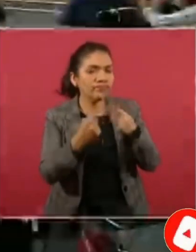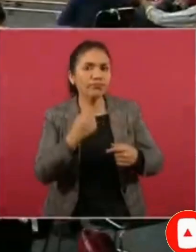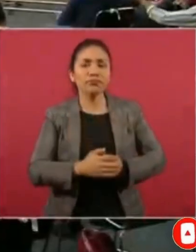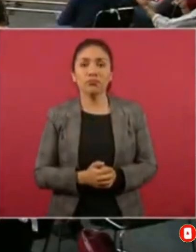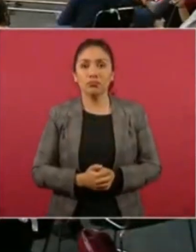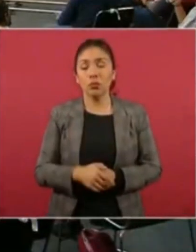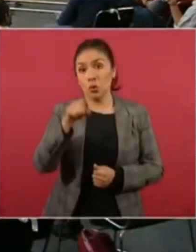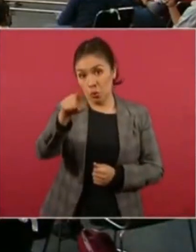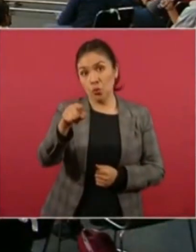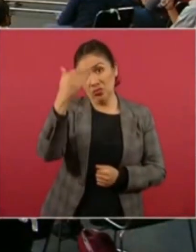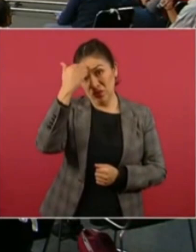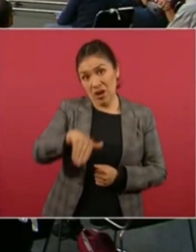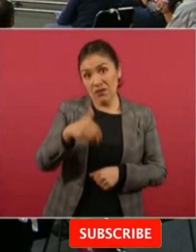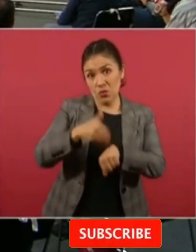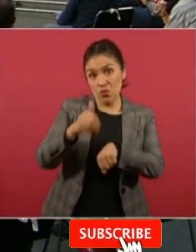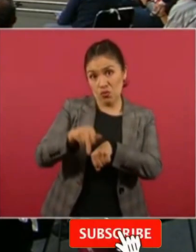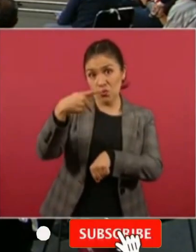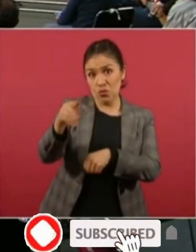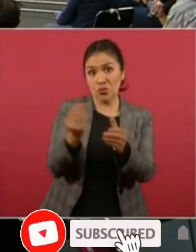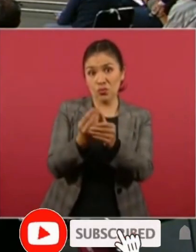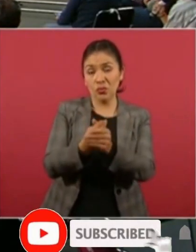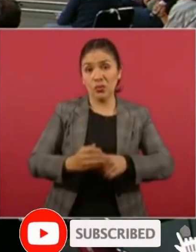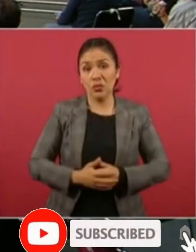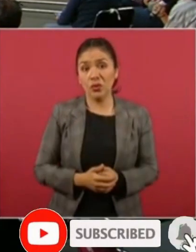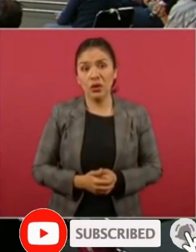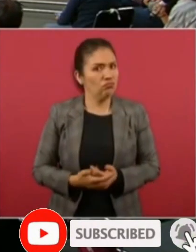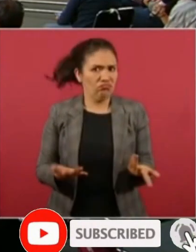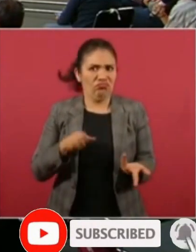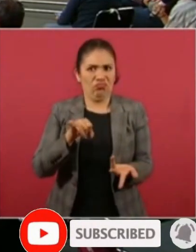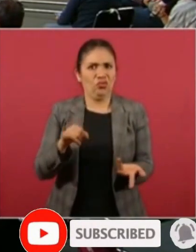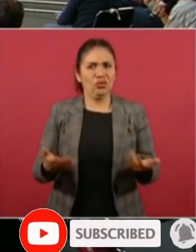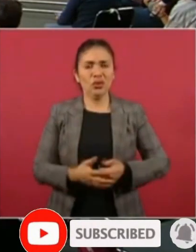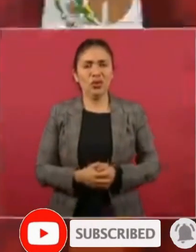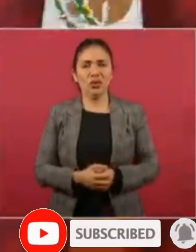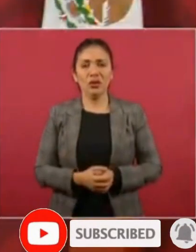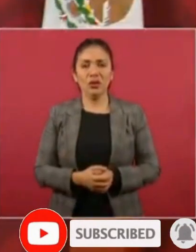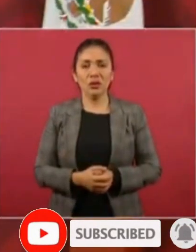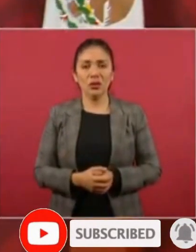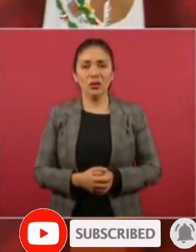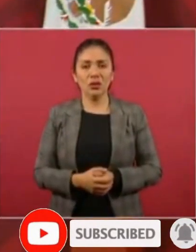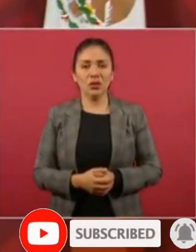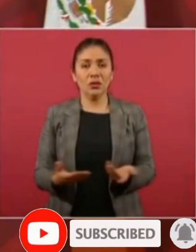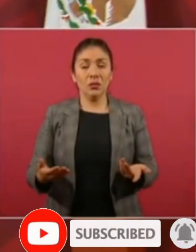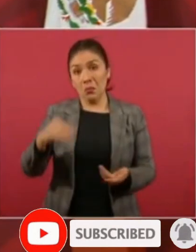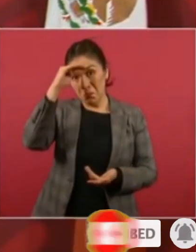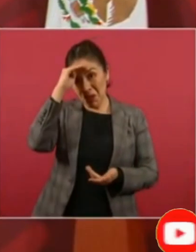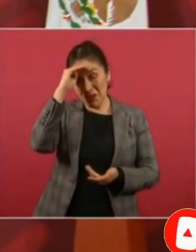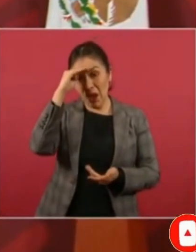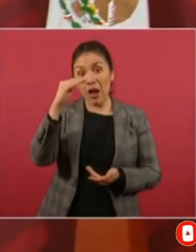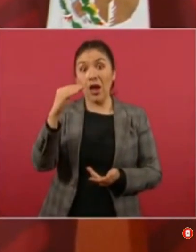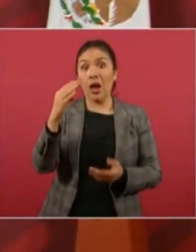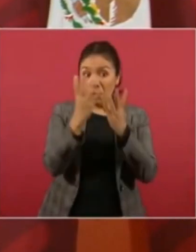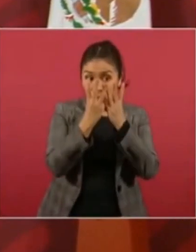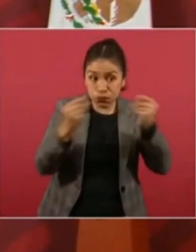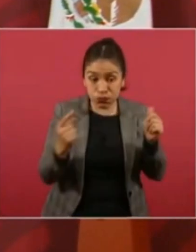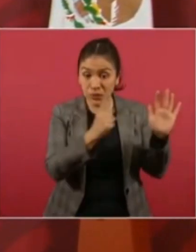son sus cifras. Sí, sí. Y no es que hayan desaparecido 100